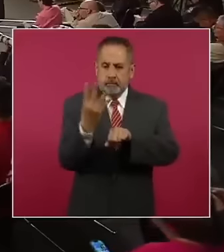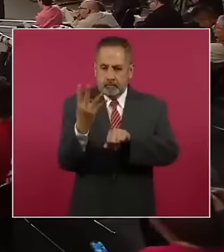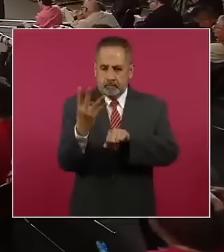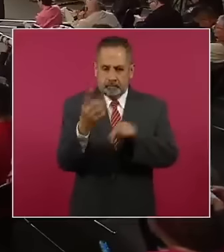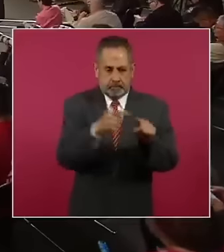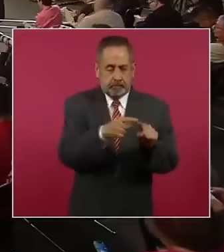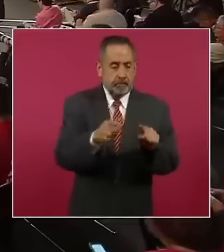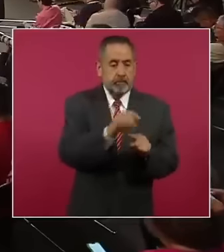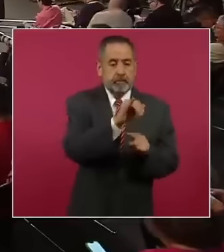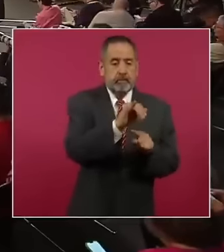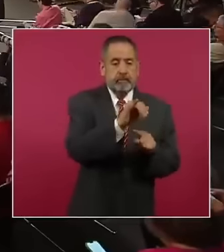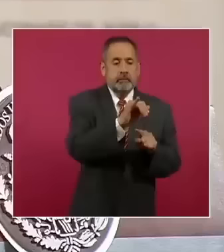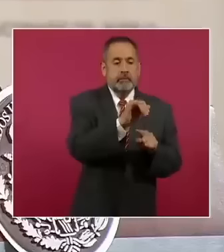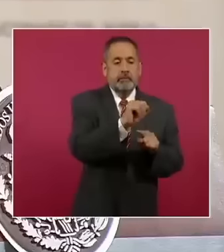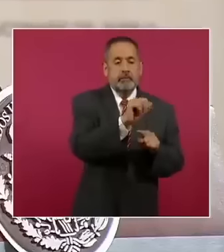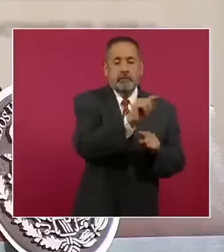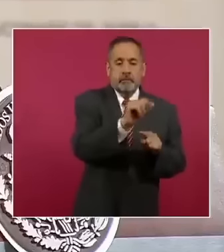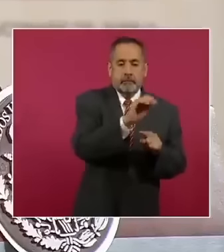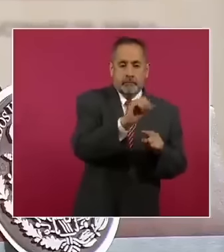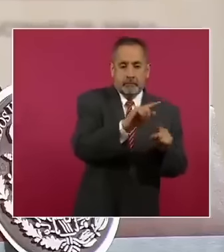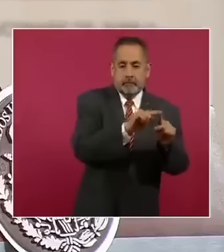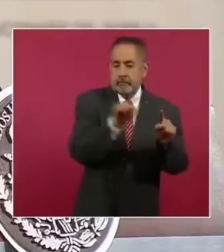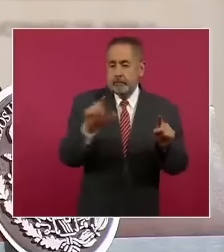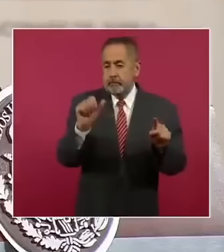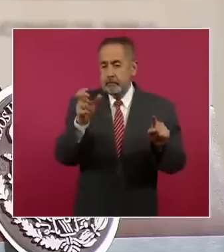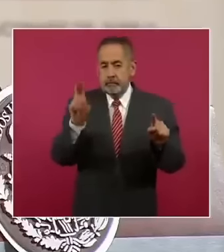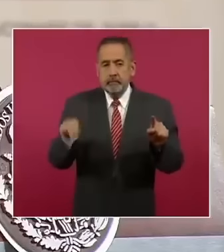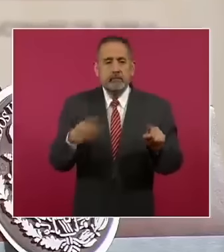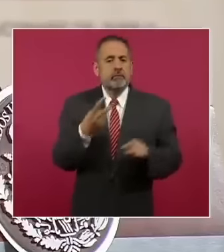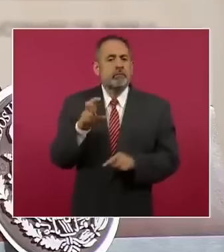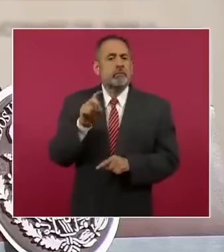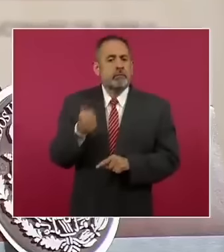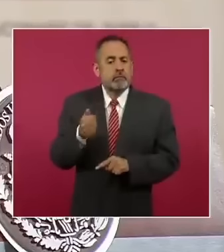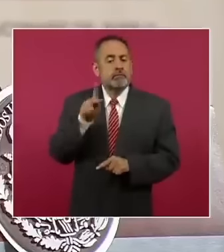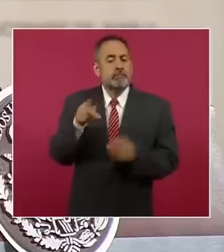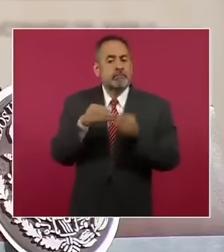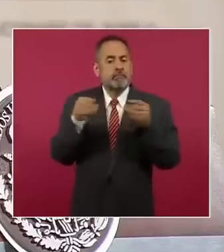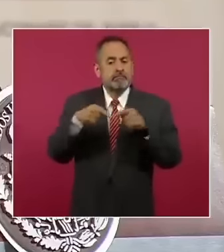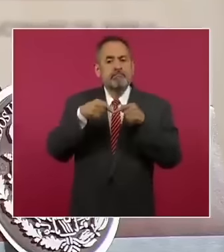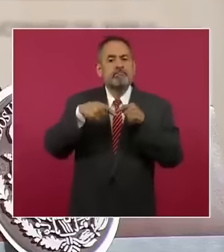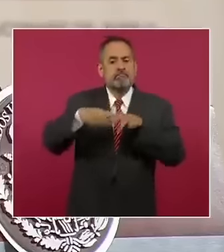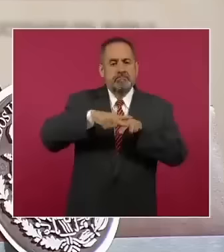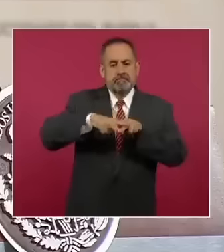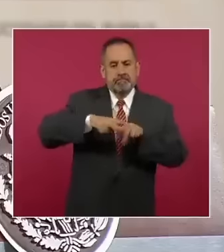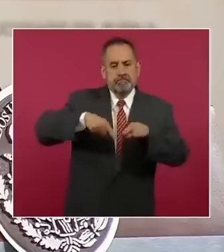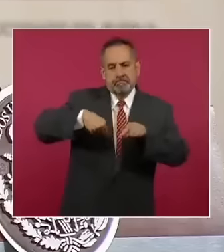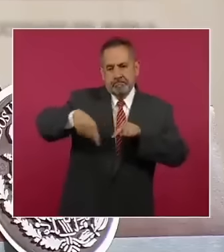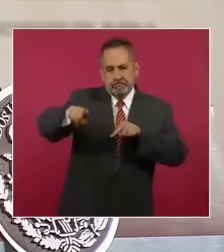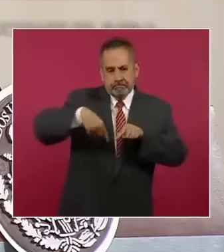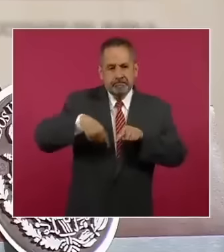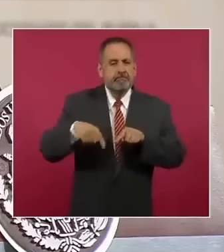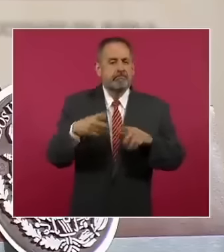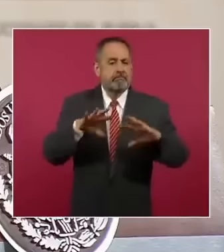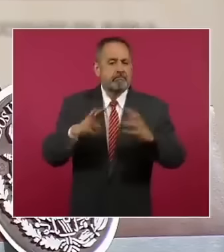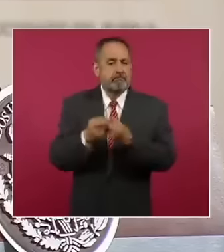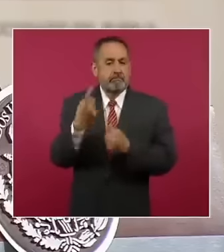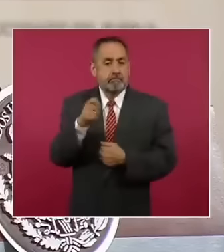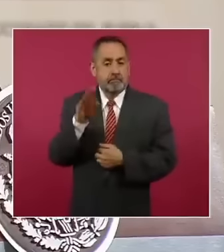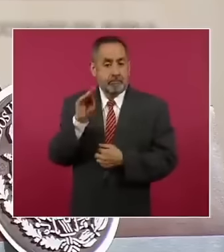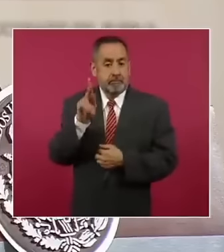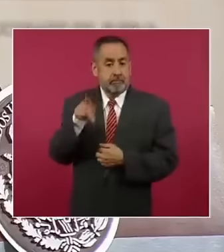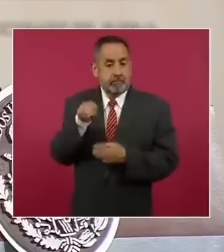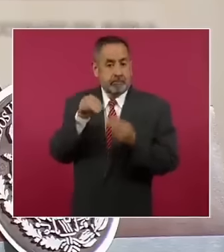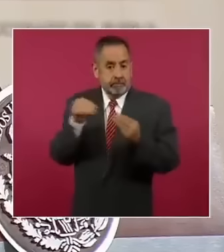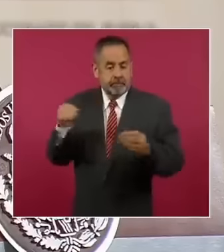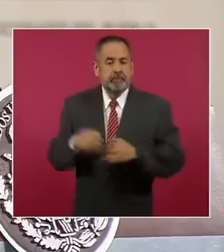Isamal con Cancún, son 236 kilómetros lineales de vía y la autopista 190 kilómetros. Al día